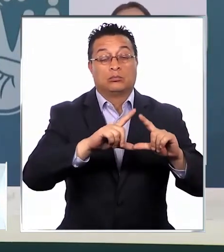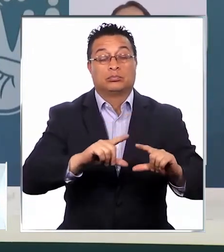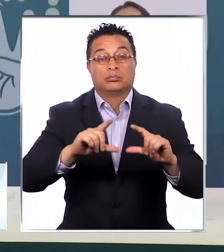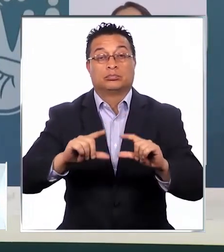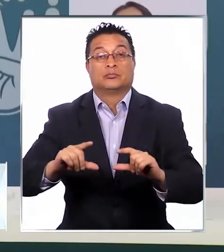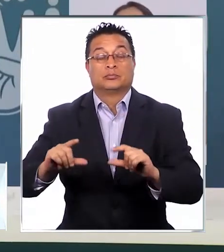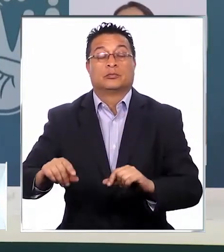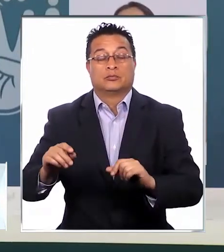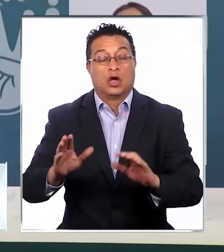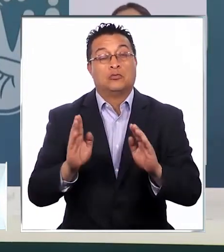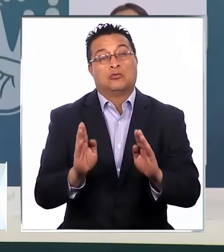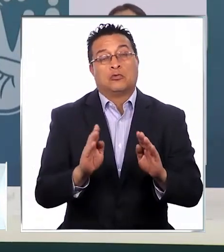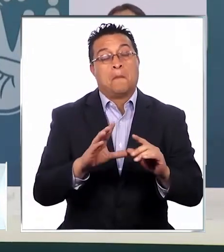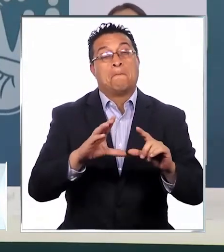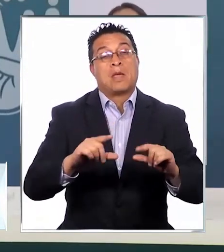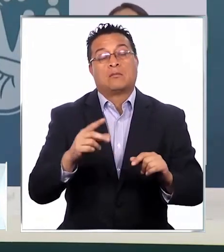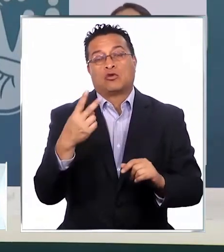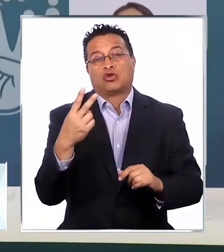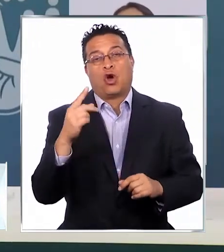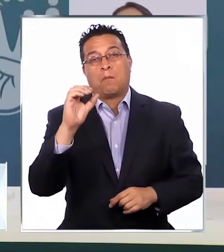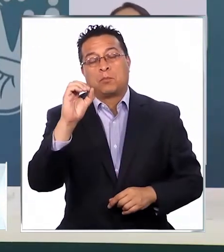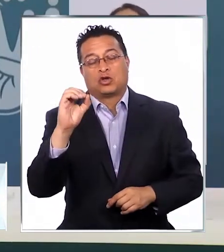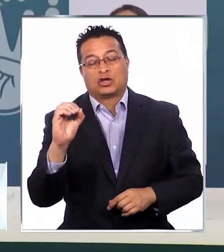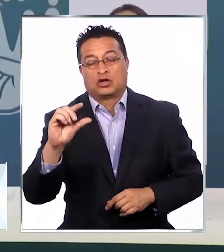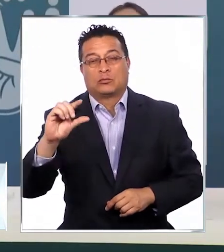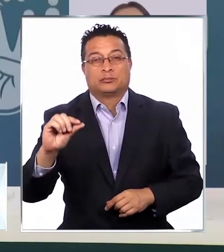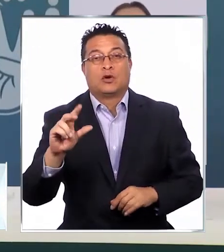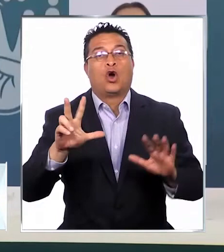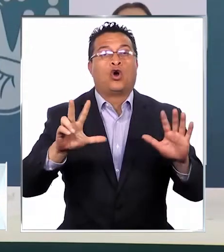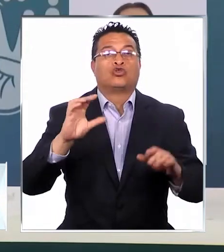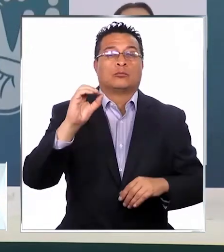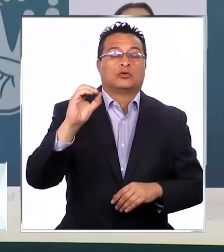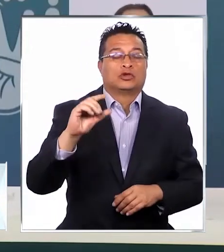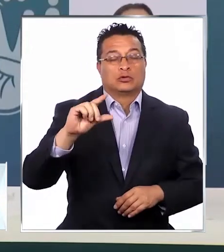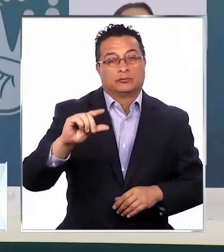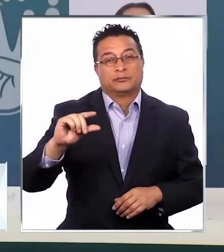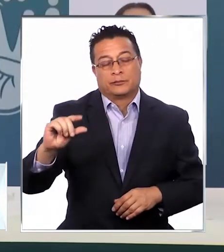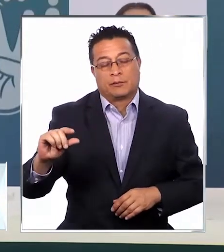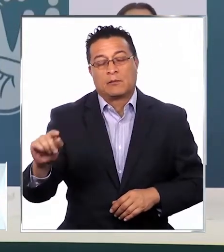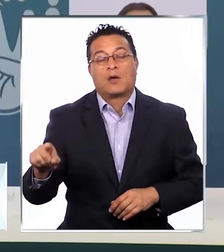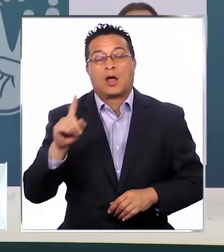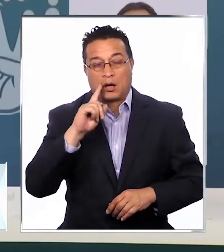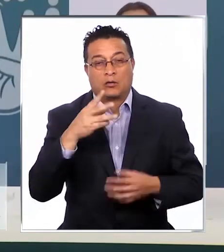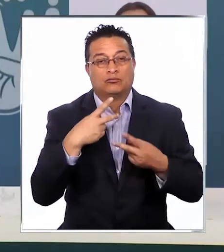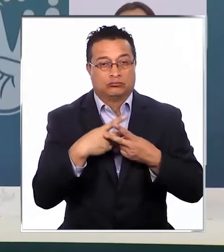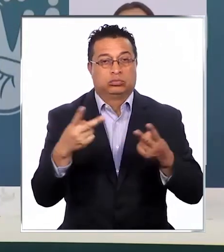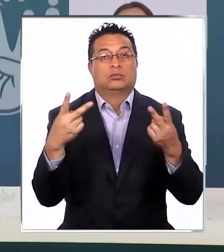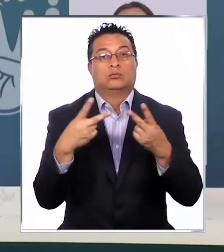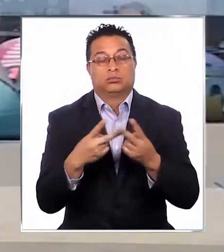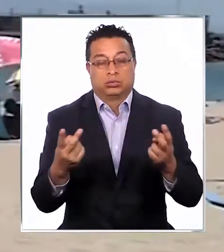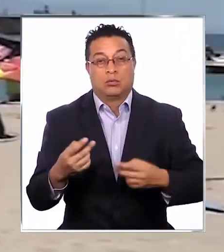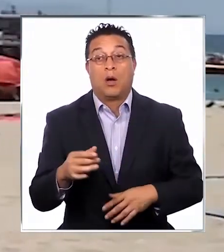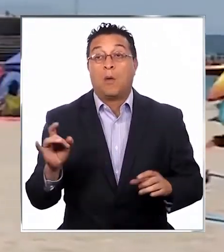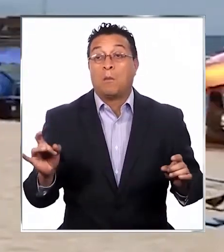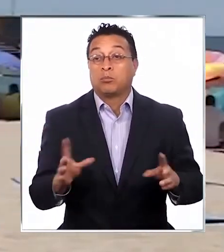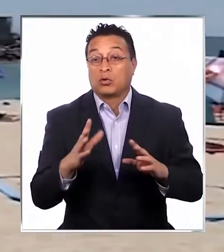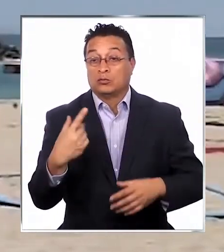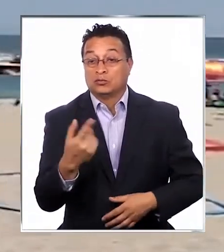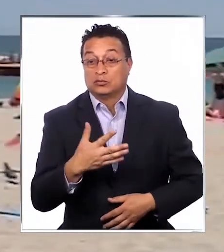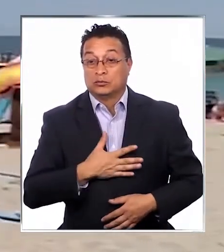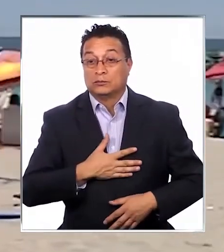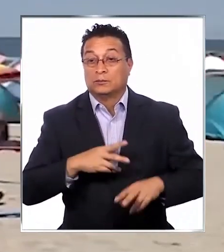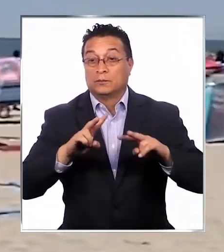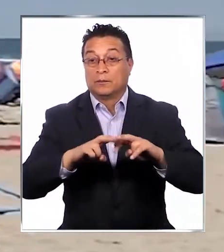disminución en un orden menor, 2%, 8%, tal como lo he dicho en los reportes. Si nosotros